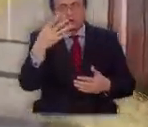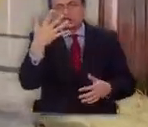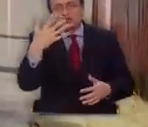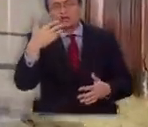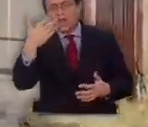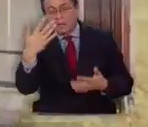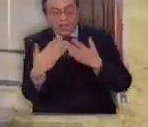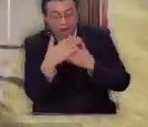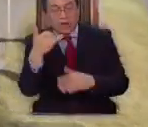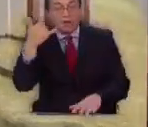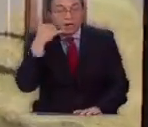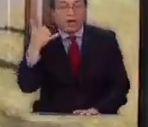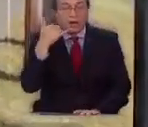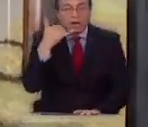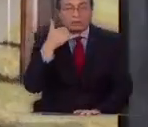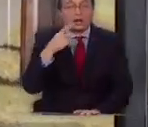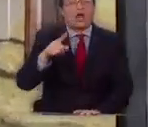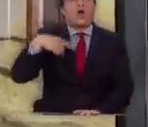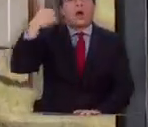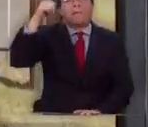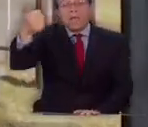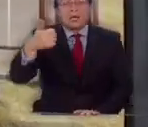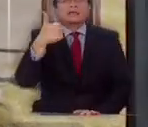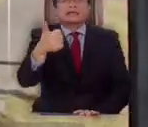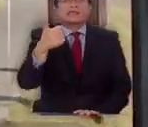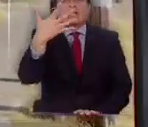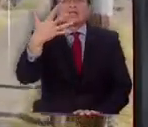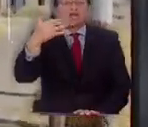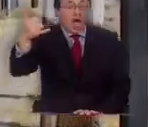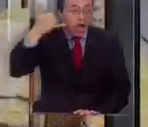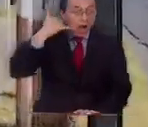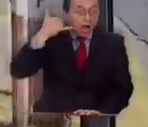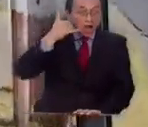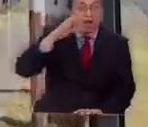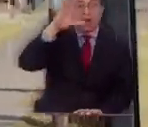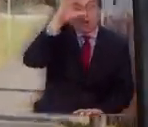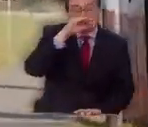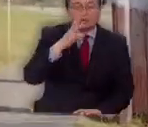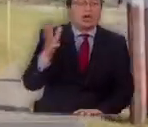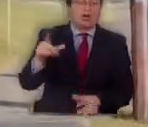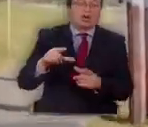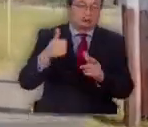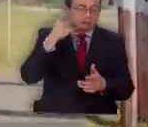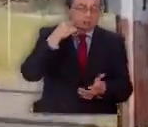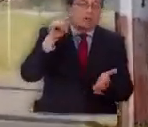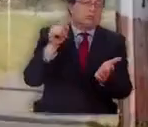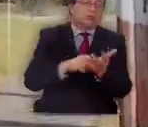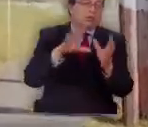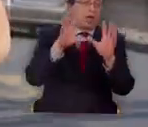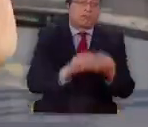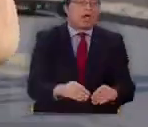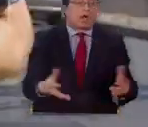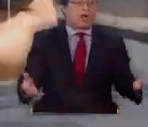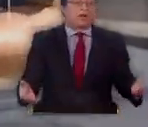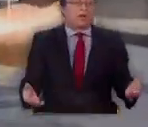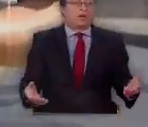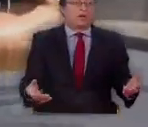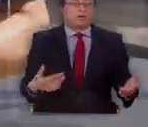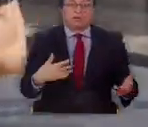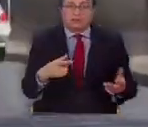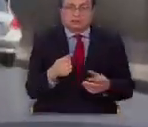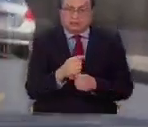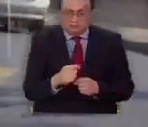mañana. Al otro día 65 llamados, en la noche ya apagaba el teléfono. Es una pesadilla. Es que es